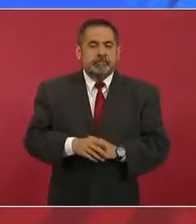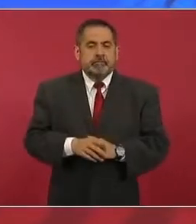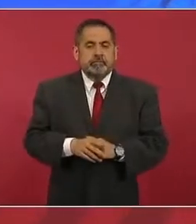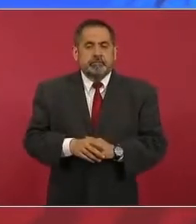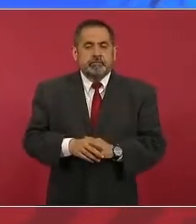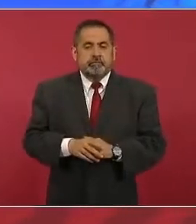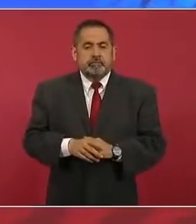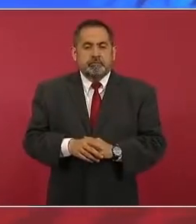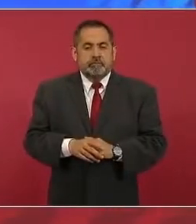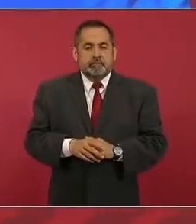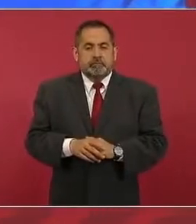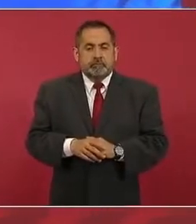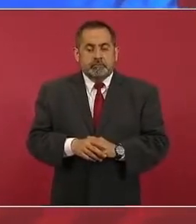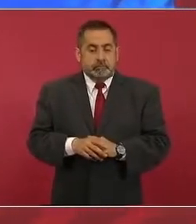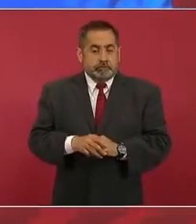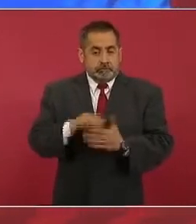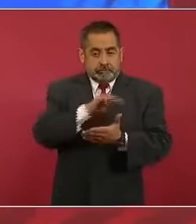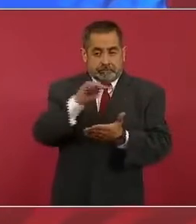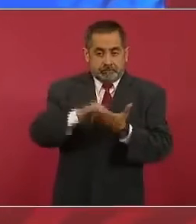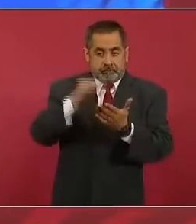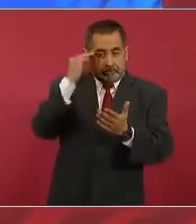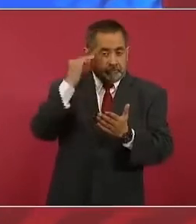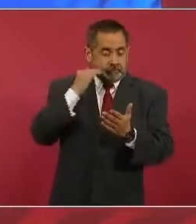desde Mérida